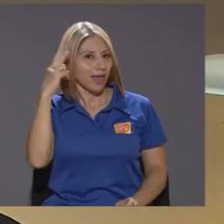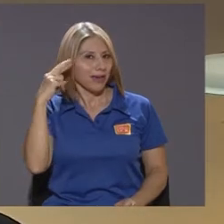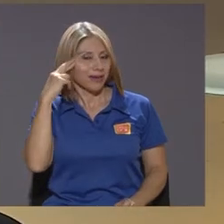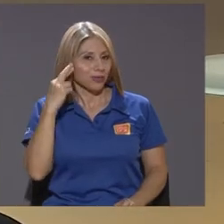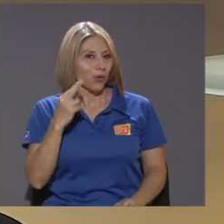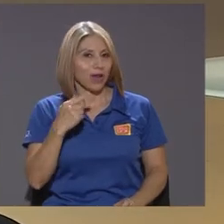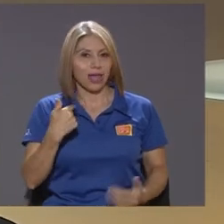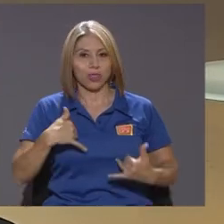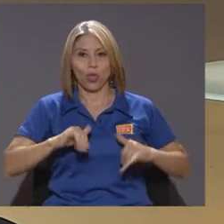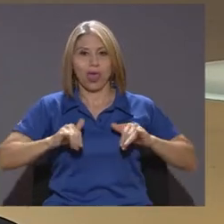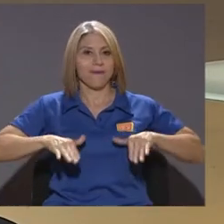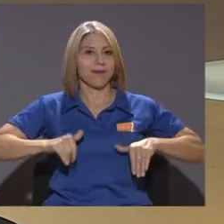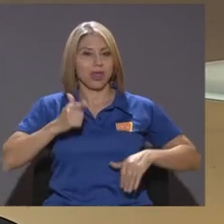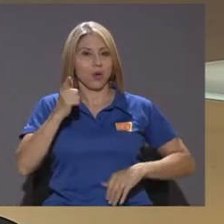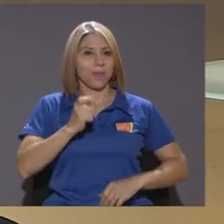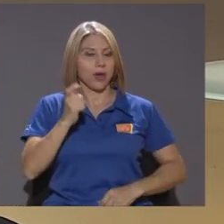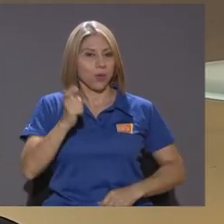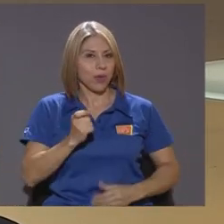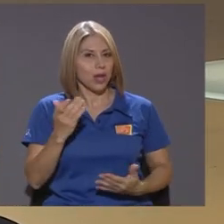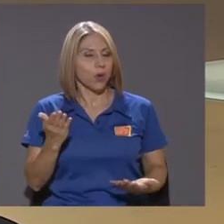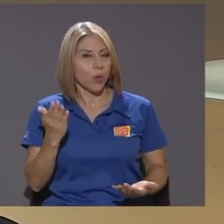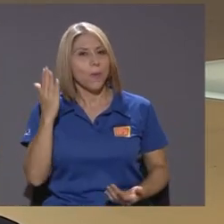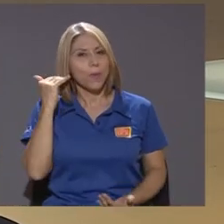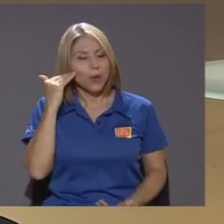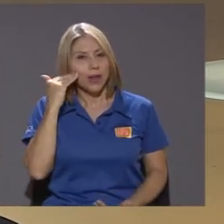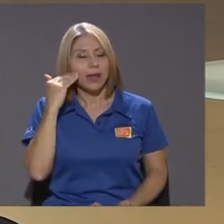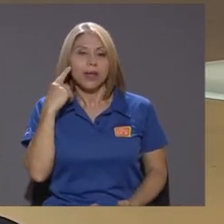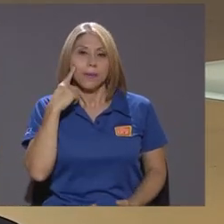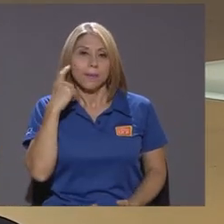es precisamente porque